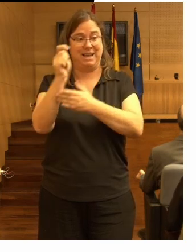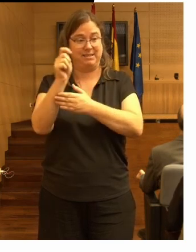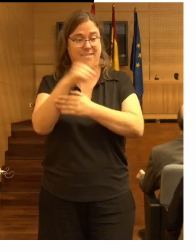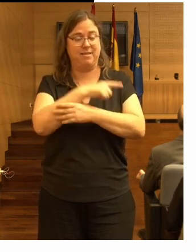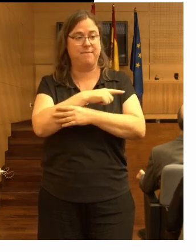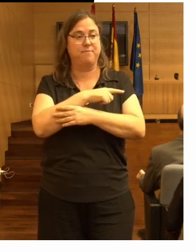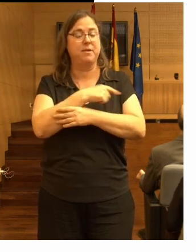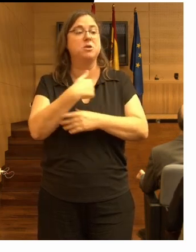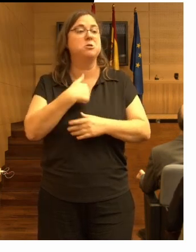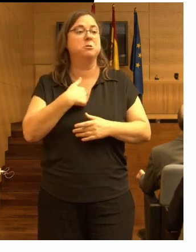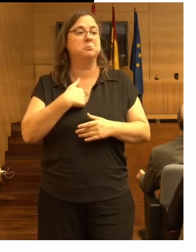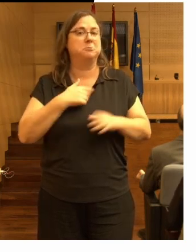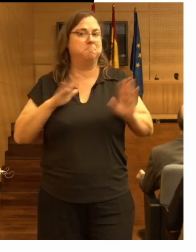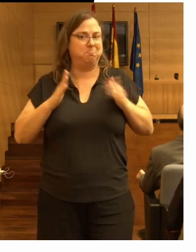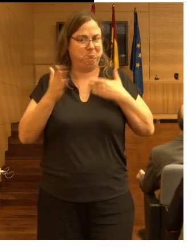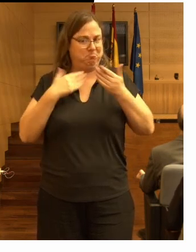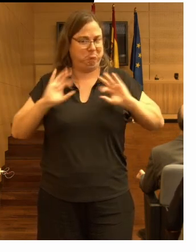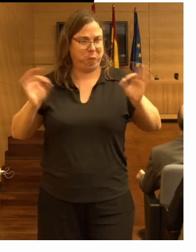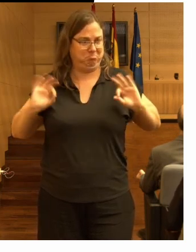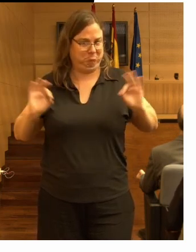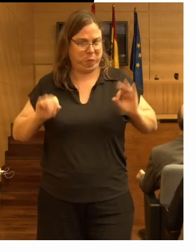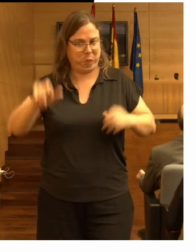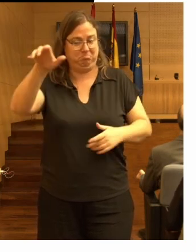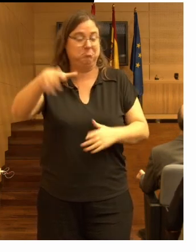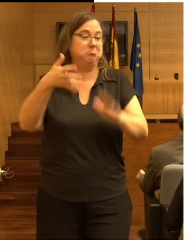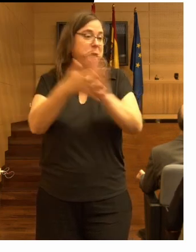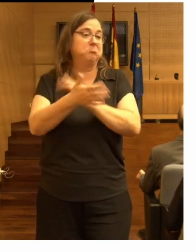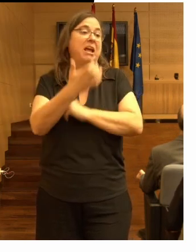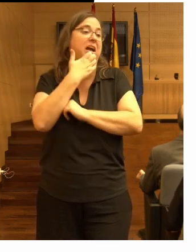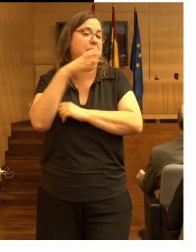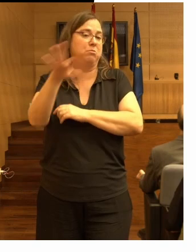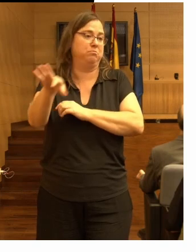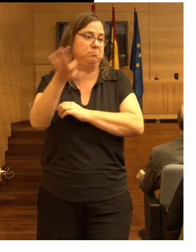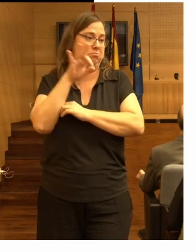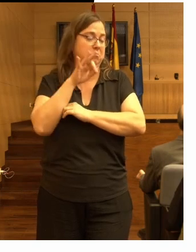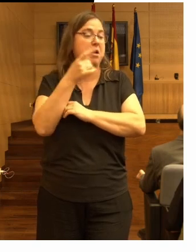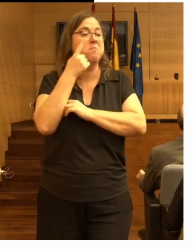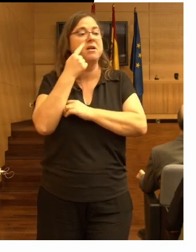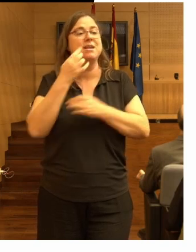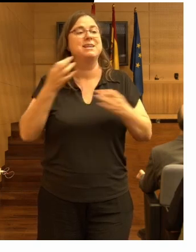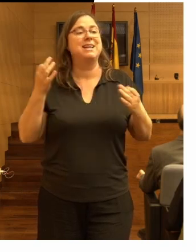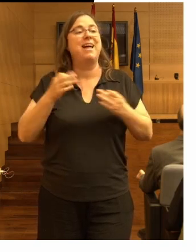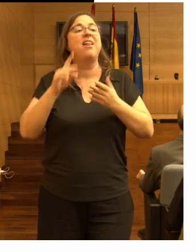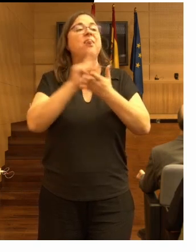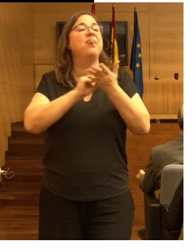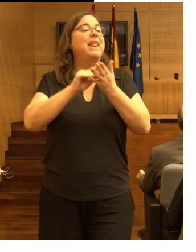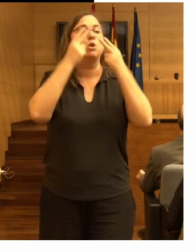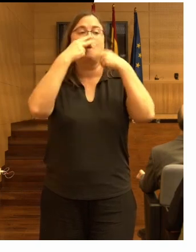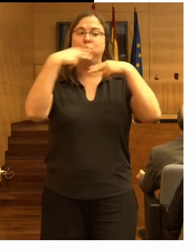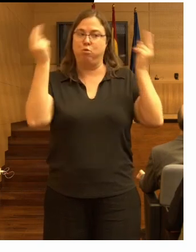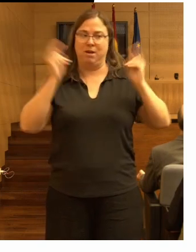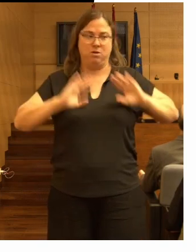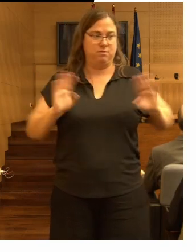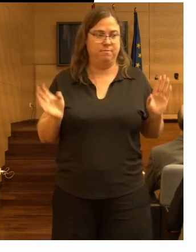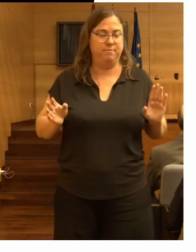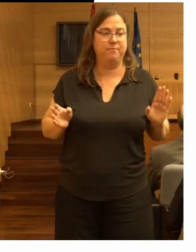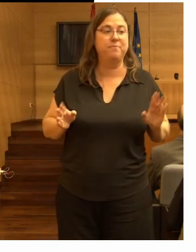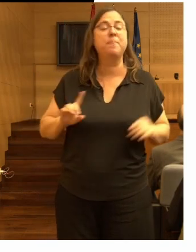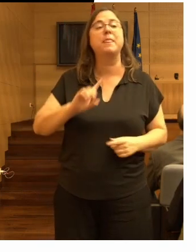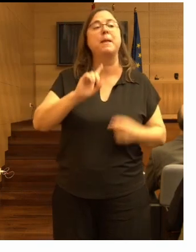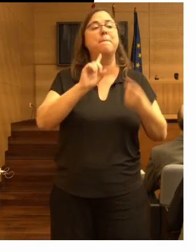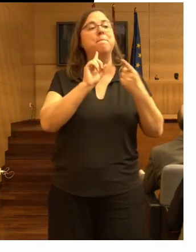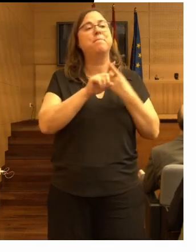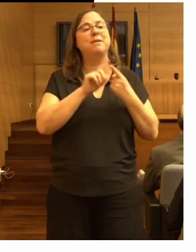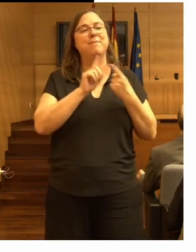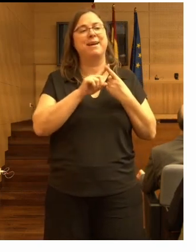yo no tengo ninguna relación con ello simplemente estoy mirando datos públicos lo primero que se